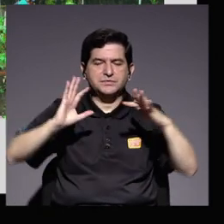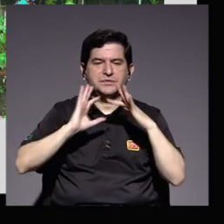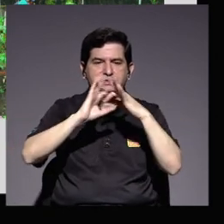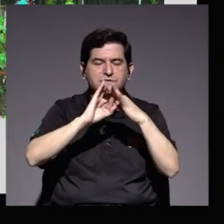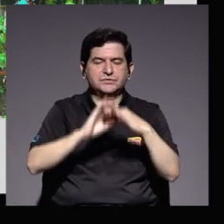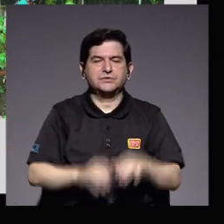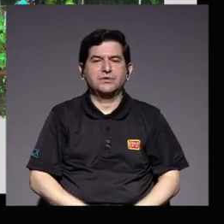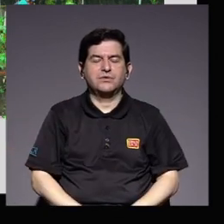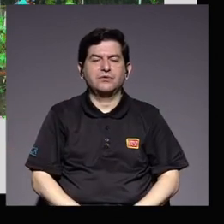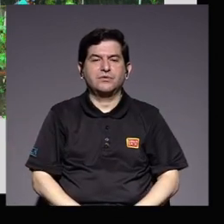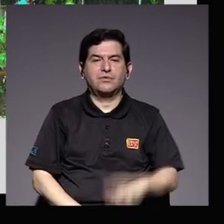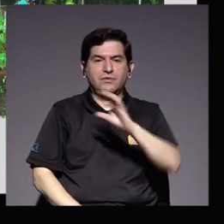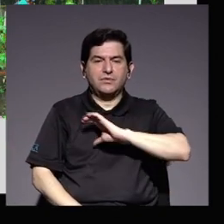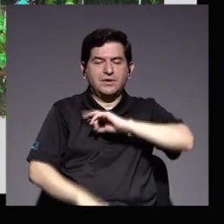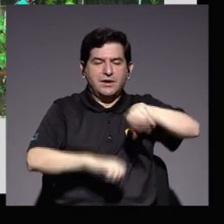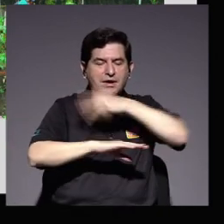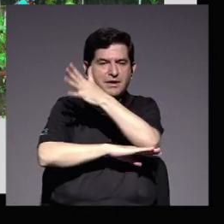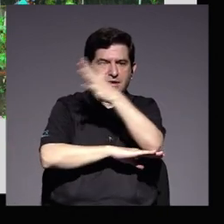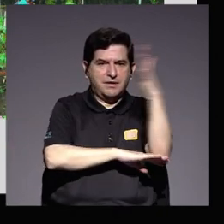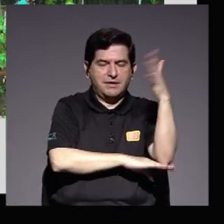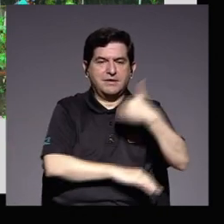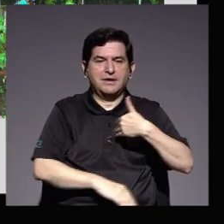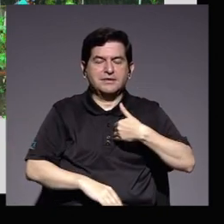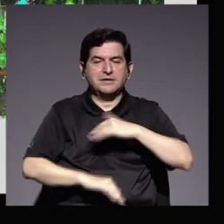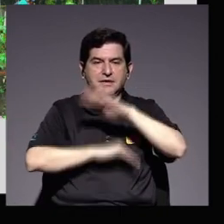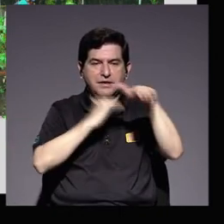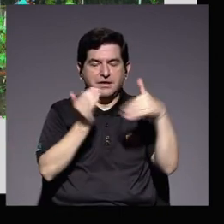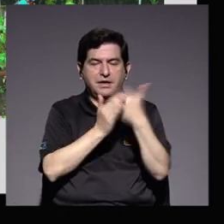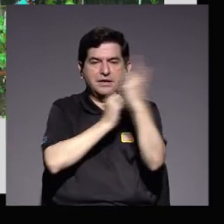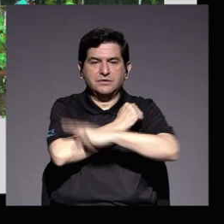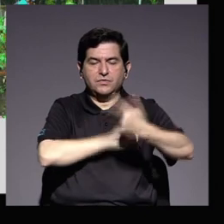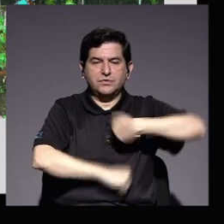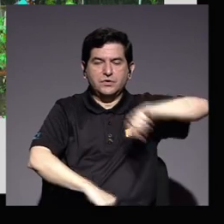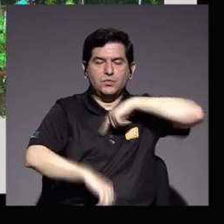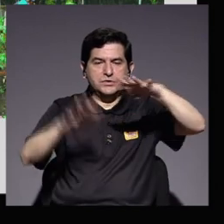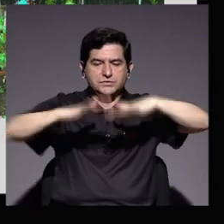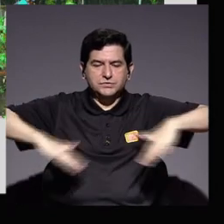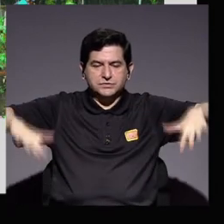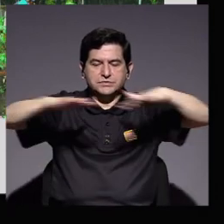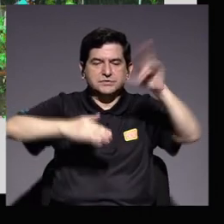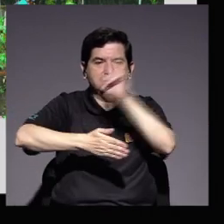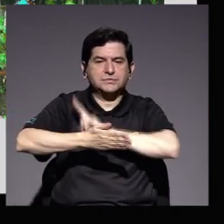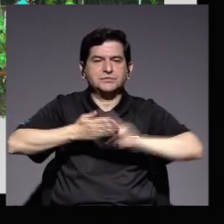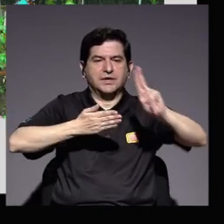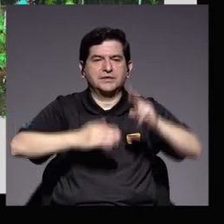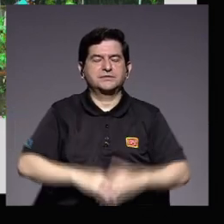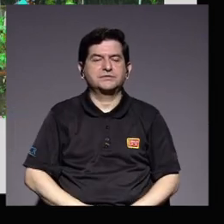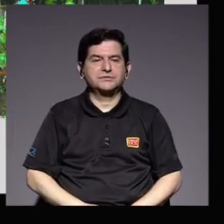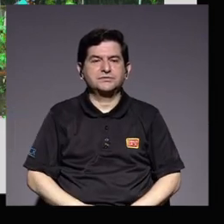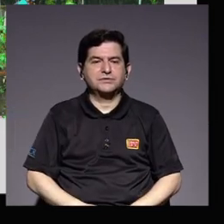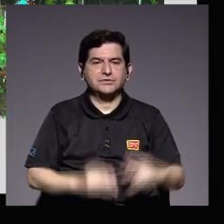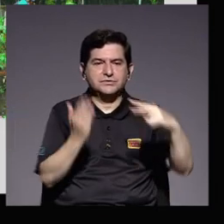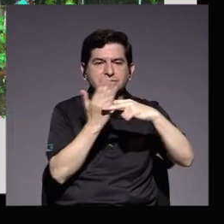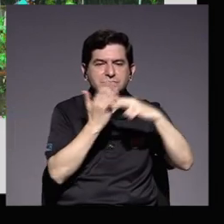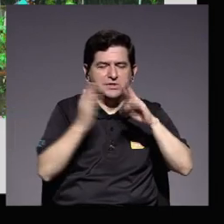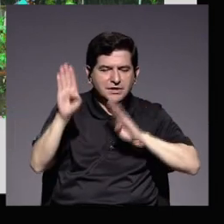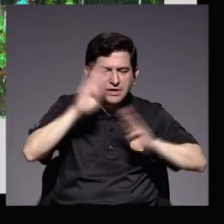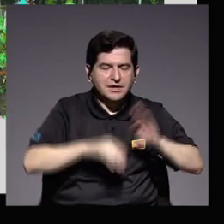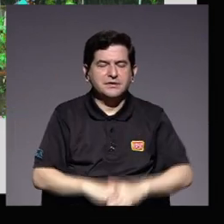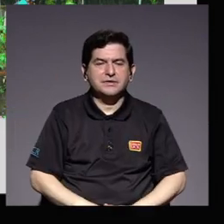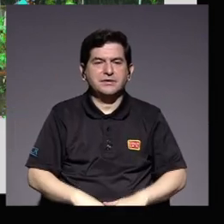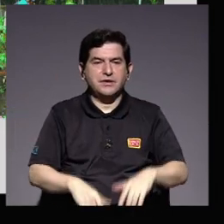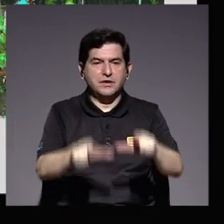patrimonio natural que tienen nuestros campos en todo el país desde jardines botánicos reservas